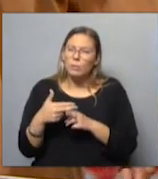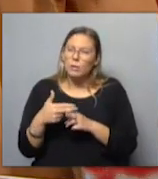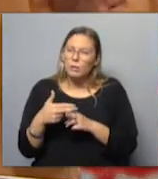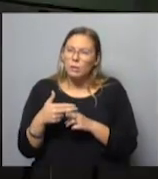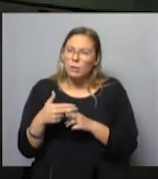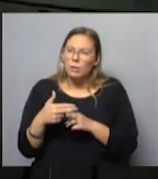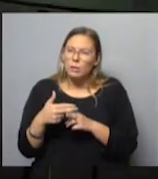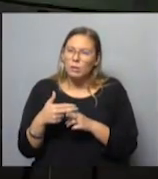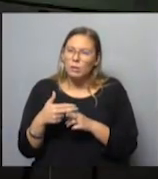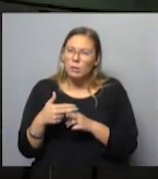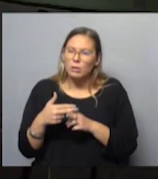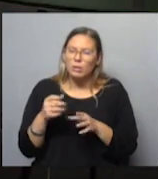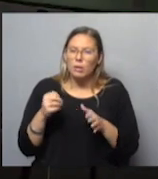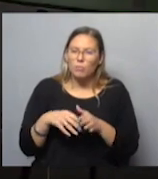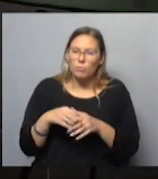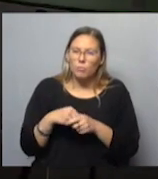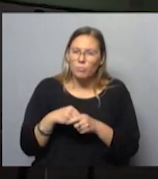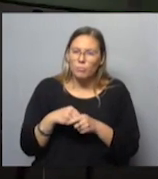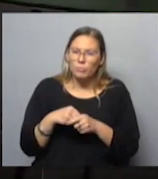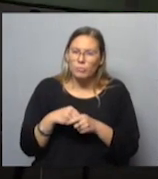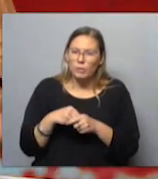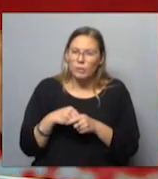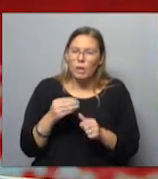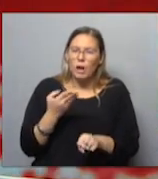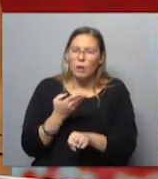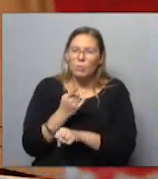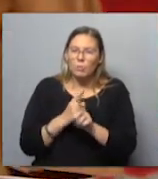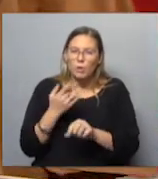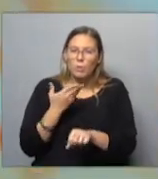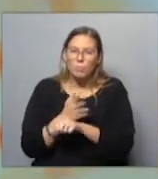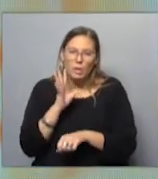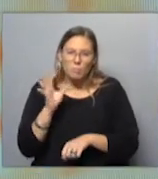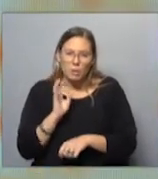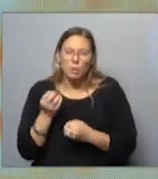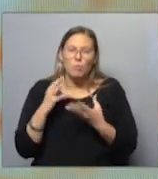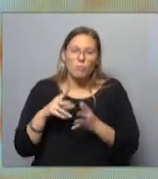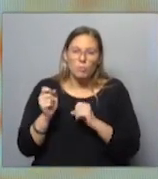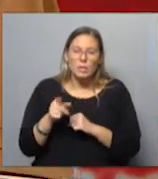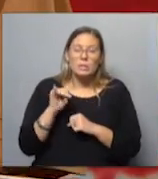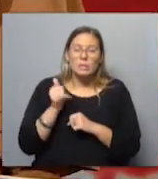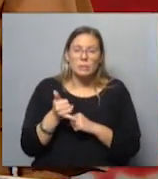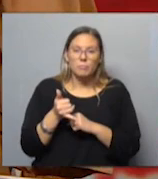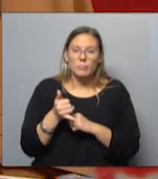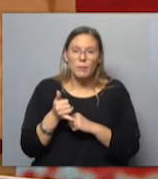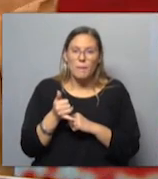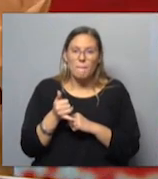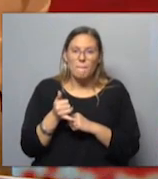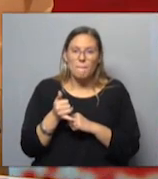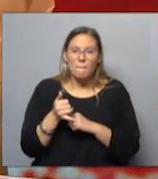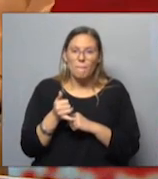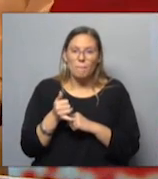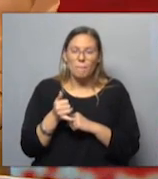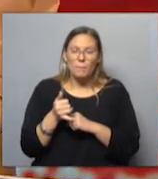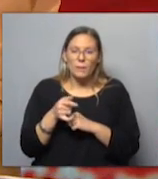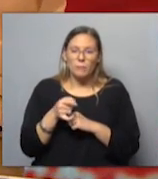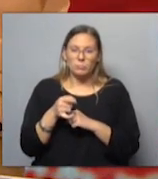el fondo. Perfecto. Sí, algunos piden disculpas, hacer un momento, porque... Bueno, quería, nada, de